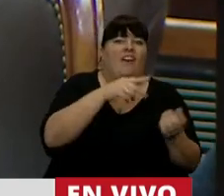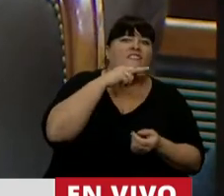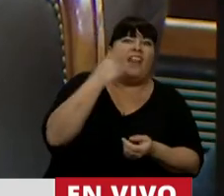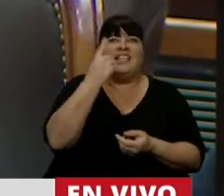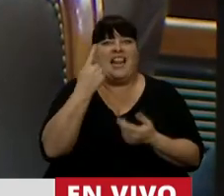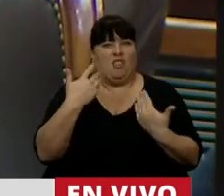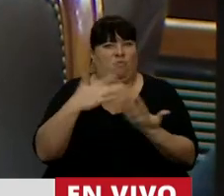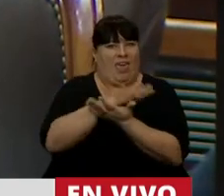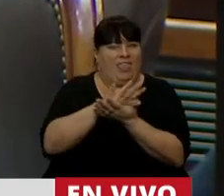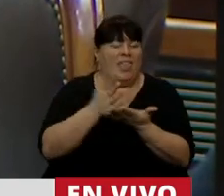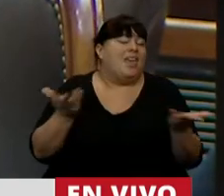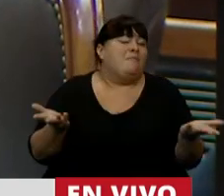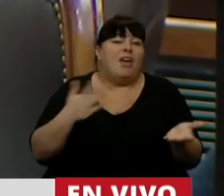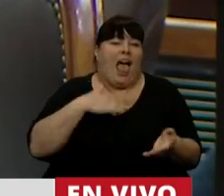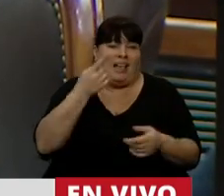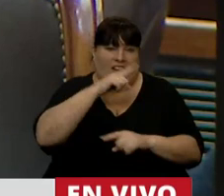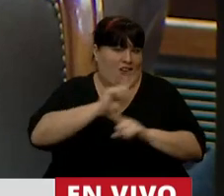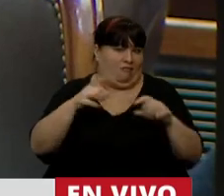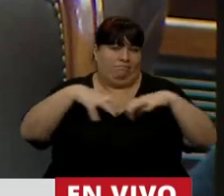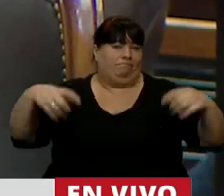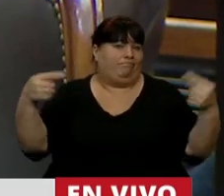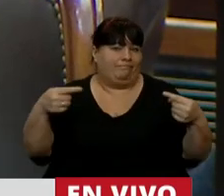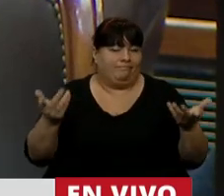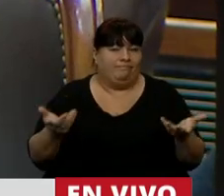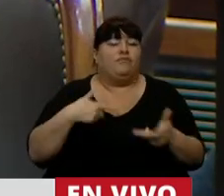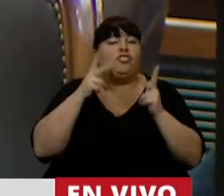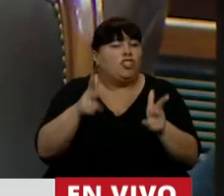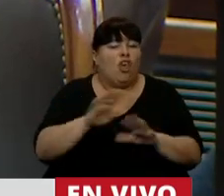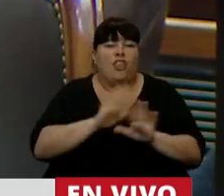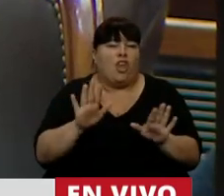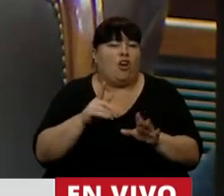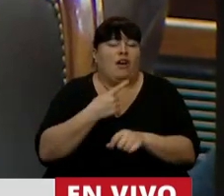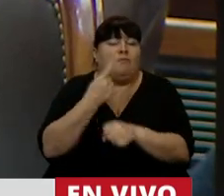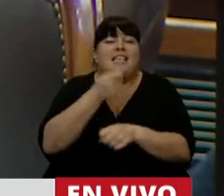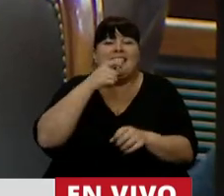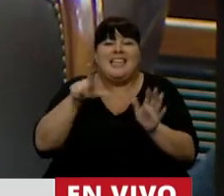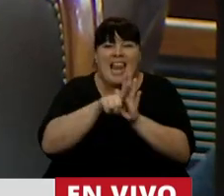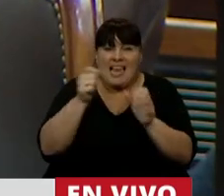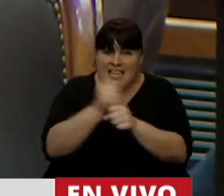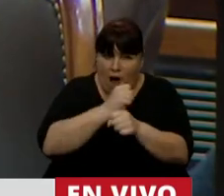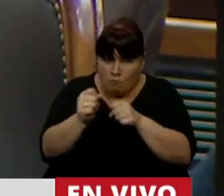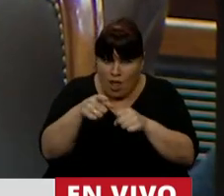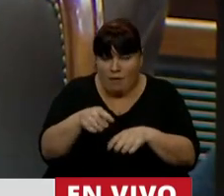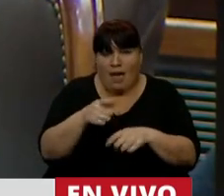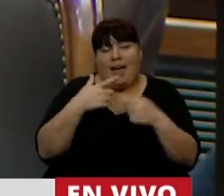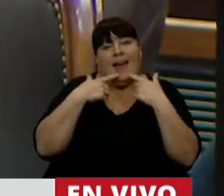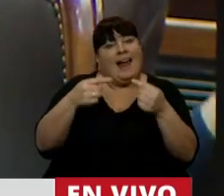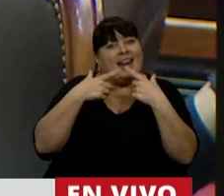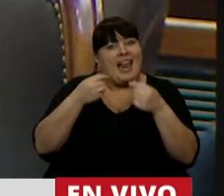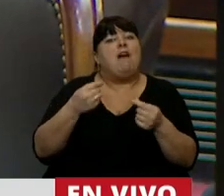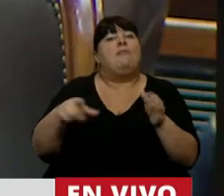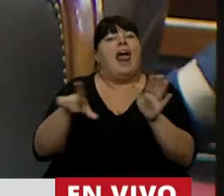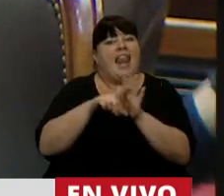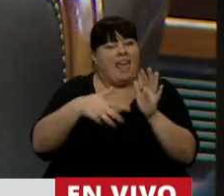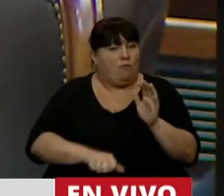verdes y celestes, pero lamentablemente no fue posible. Se nos dijo que de ninguna manera porque de aprobarse la despenalización el reclamo por la